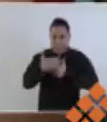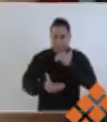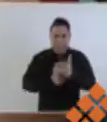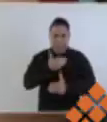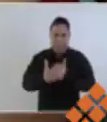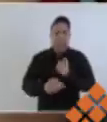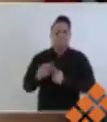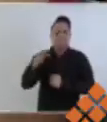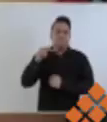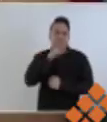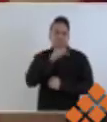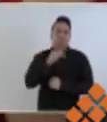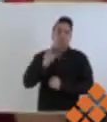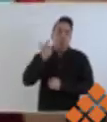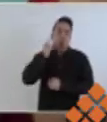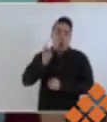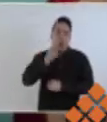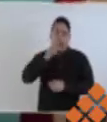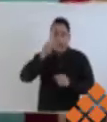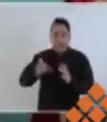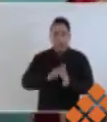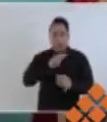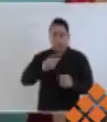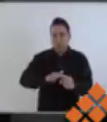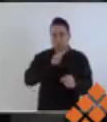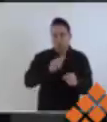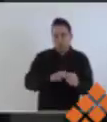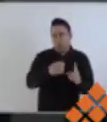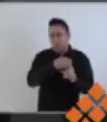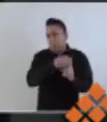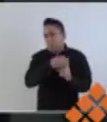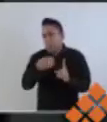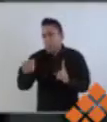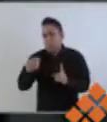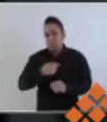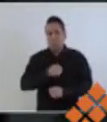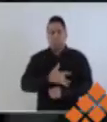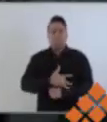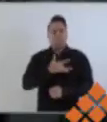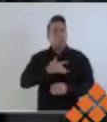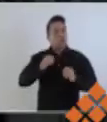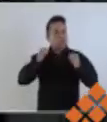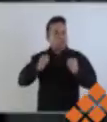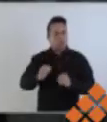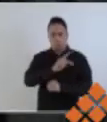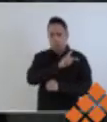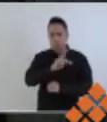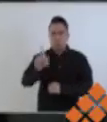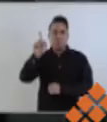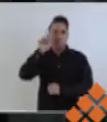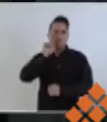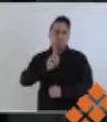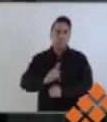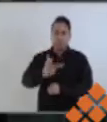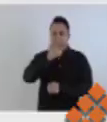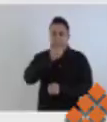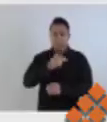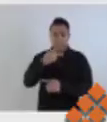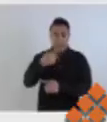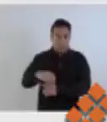recuperaremos la normalidad que estoy convencido todas